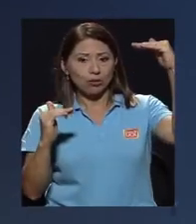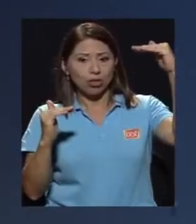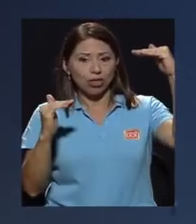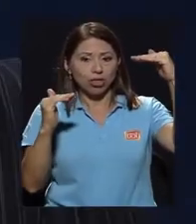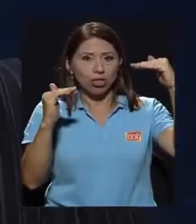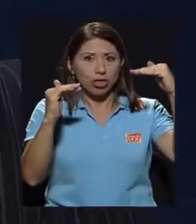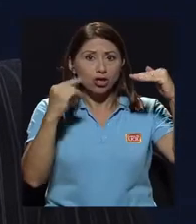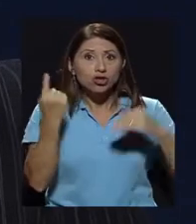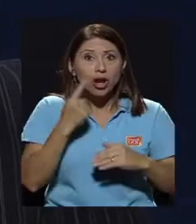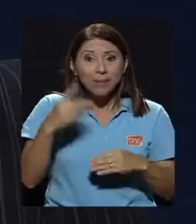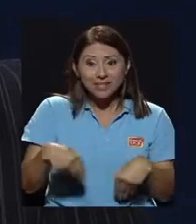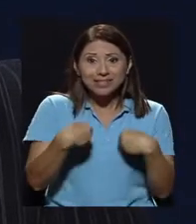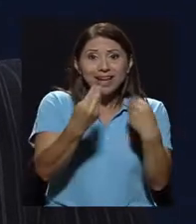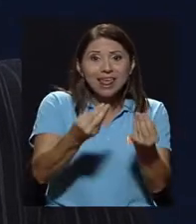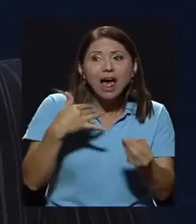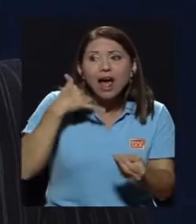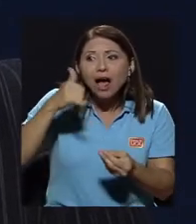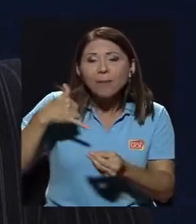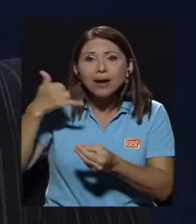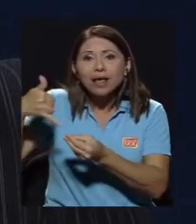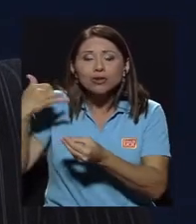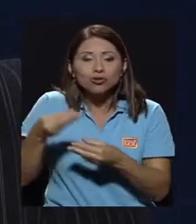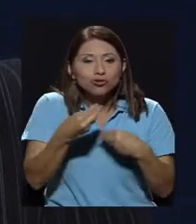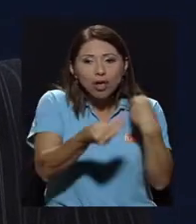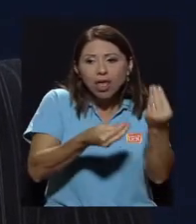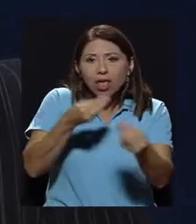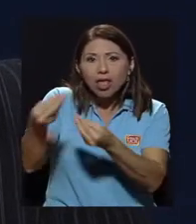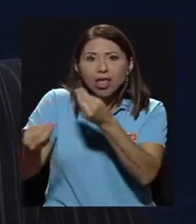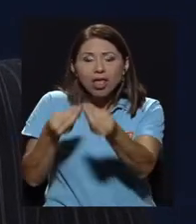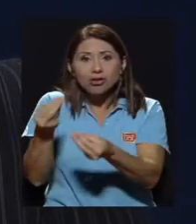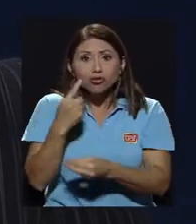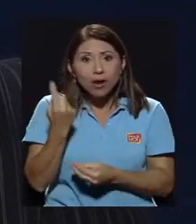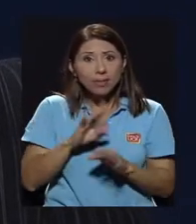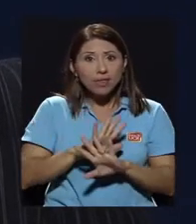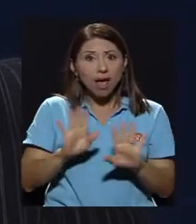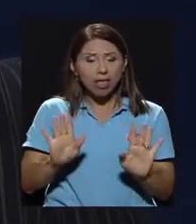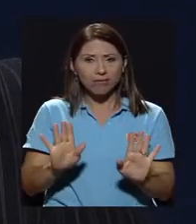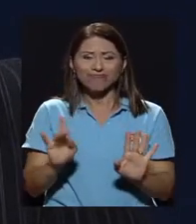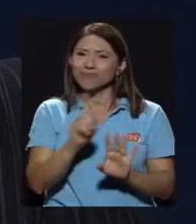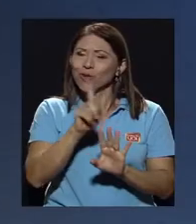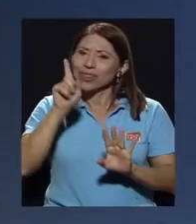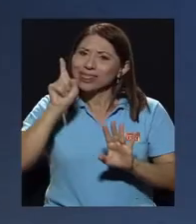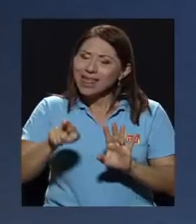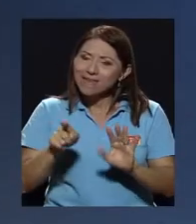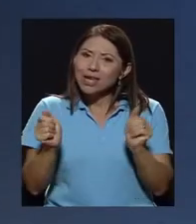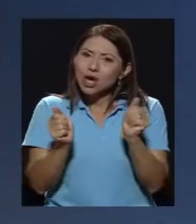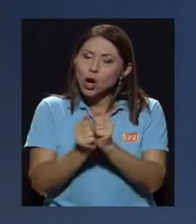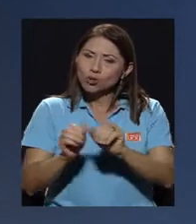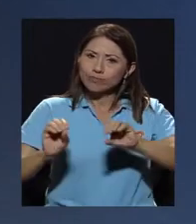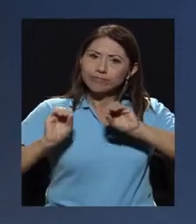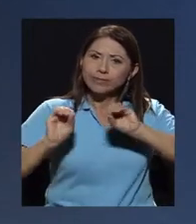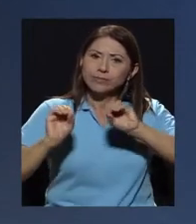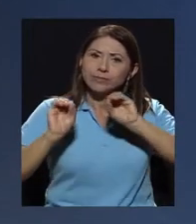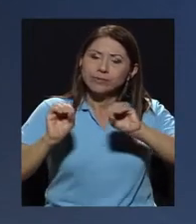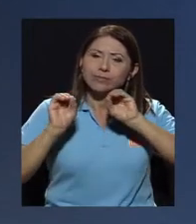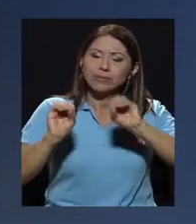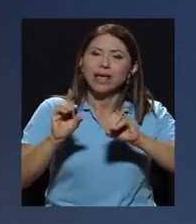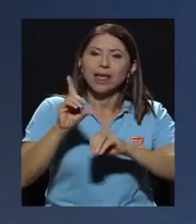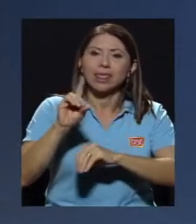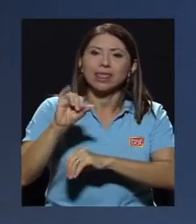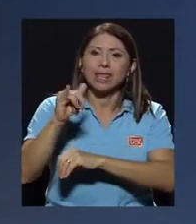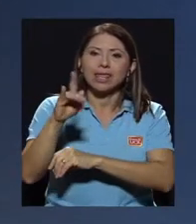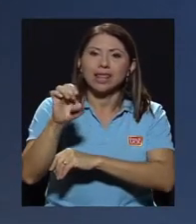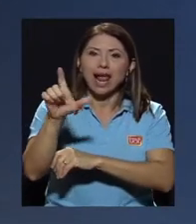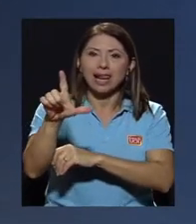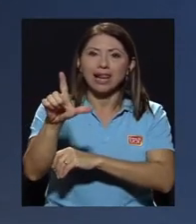aparatos a las personas. Eso tiene que ir acompañado de una política de alfabetización digital. Porque no es lo mismo que usted